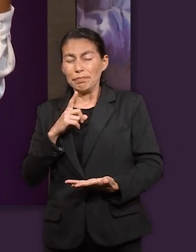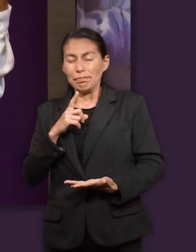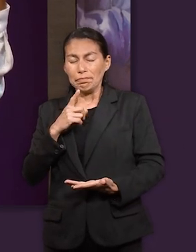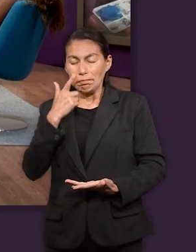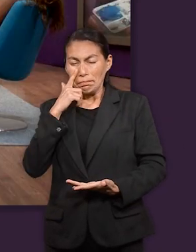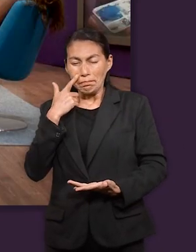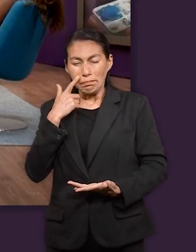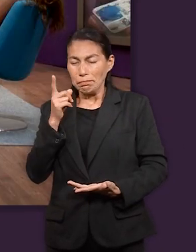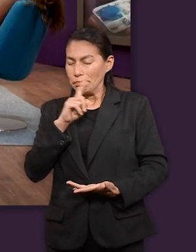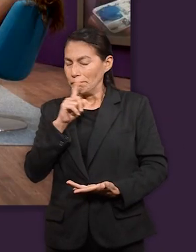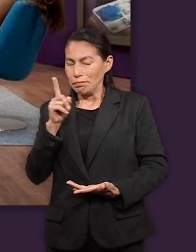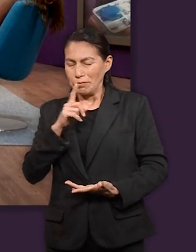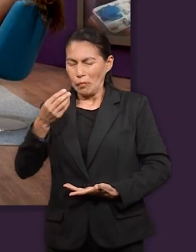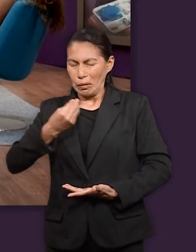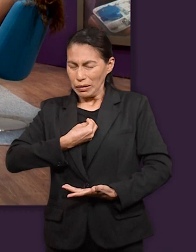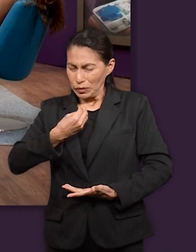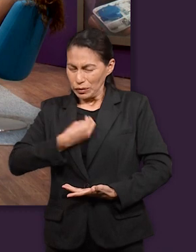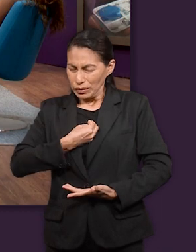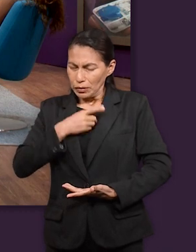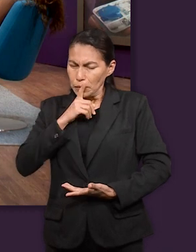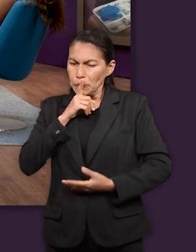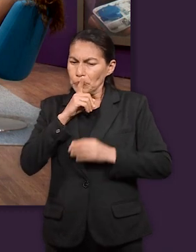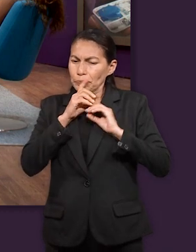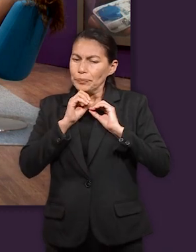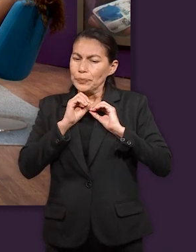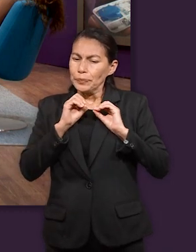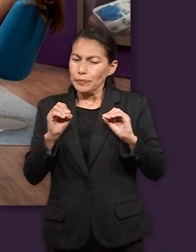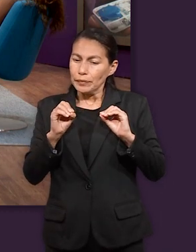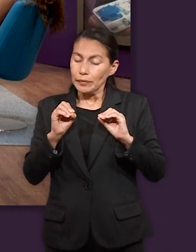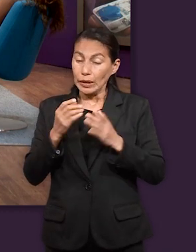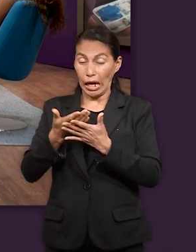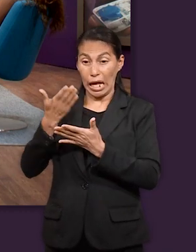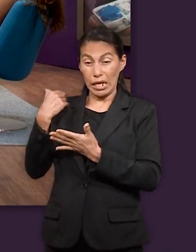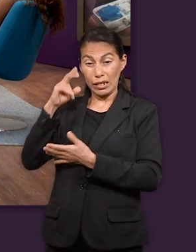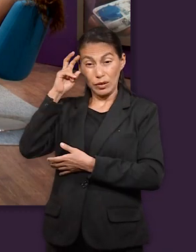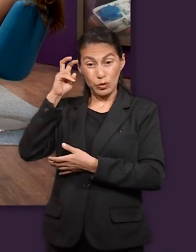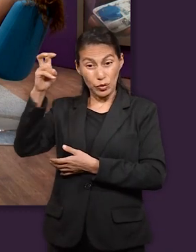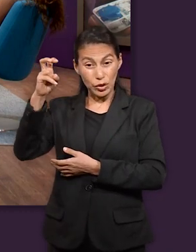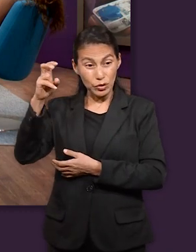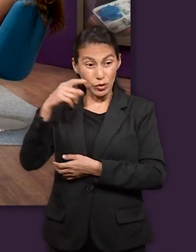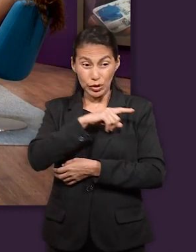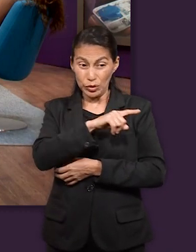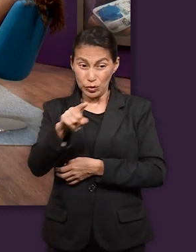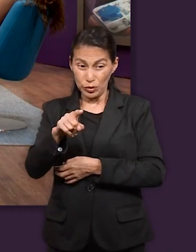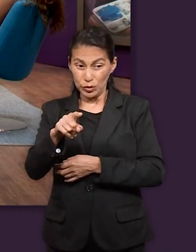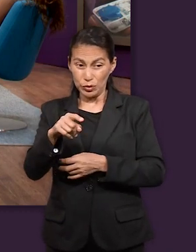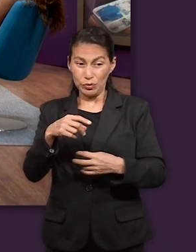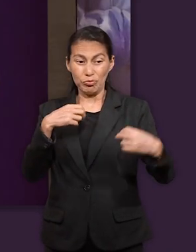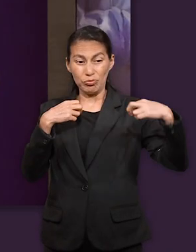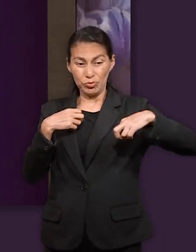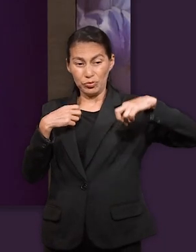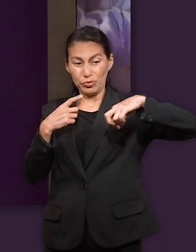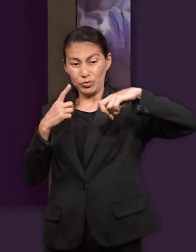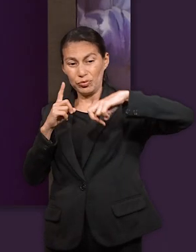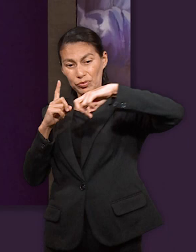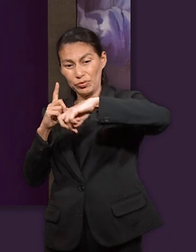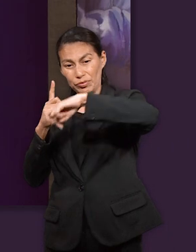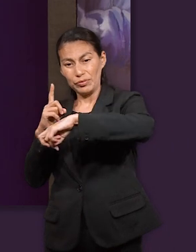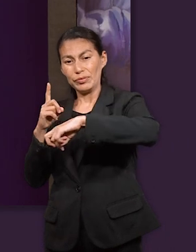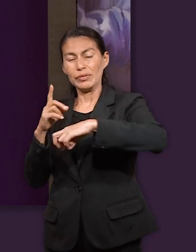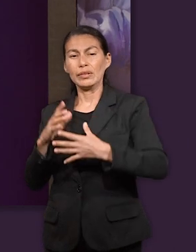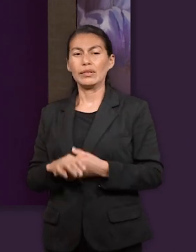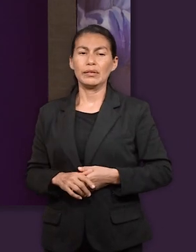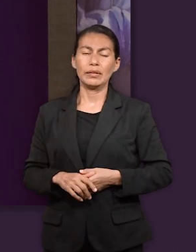tenido pues sueños ¿no? y uno de sus sueños era que sus hermanos se inclinaban ante él y se estaba cumpliendo